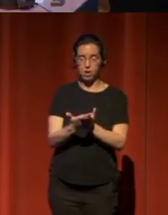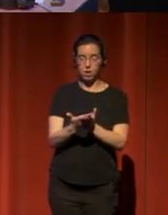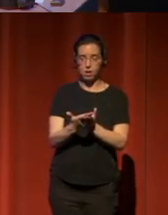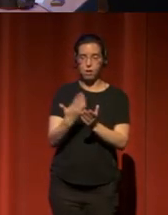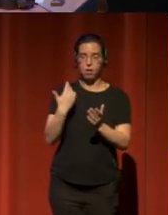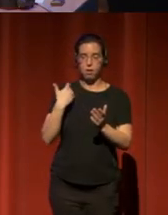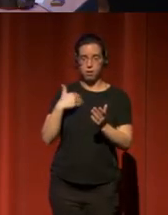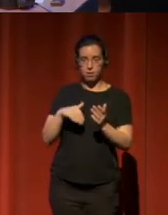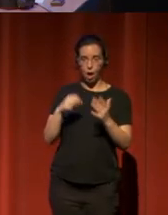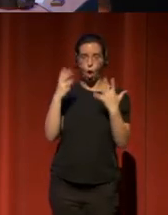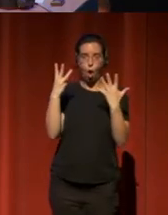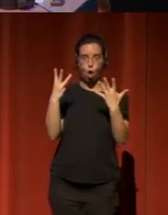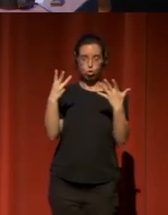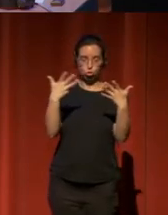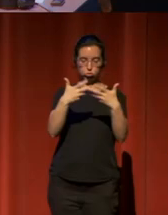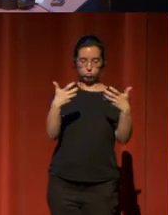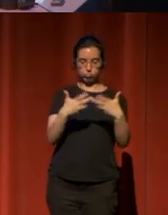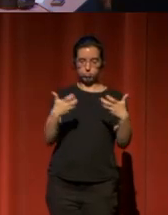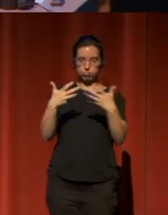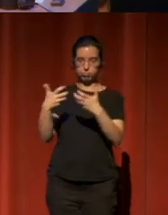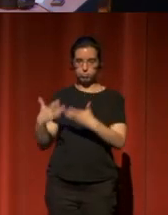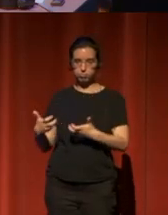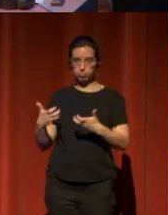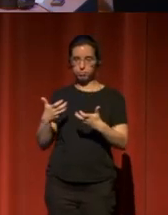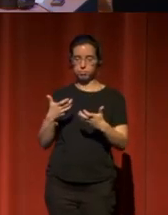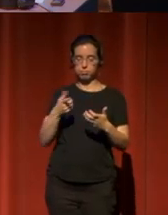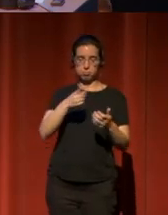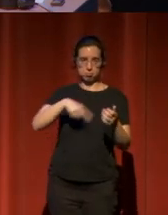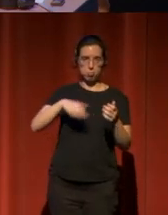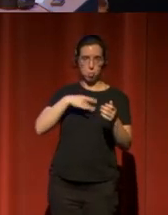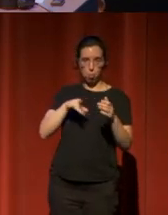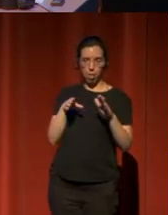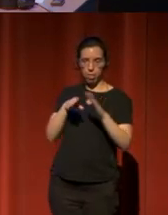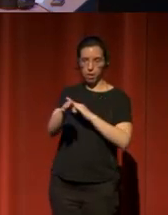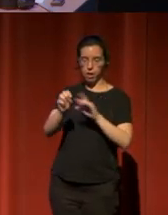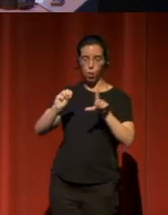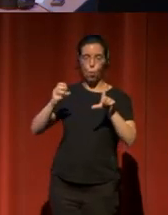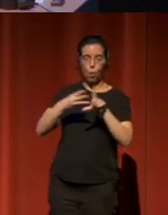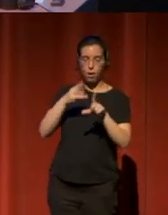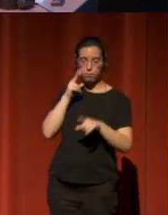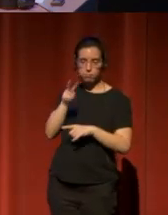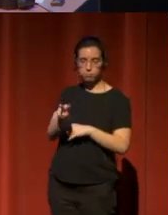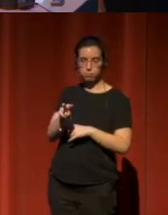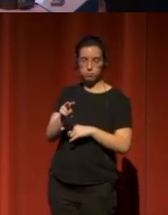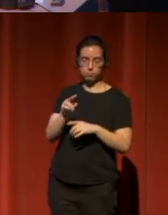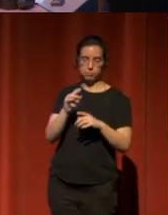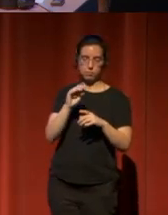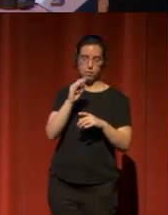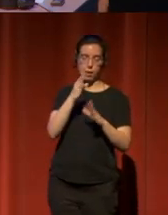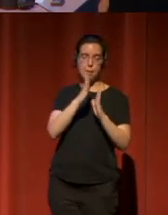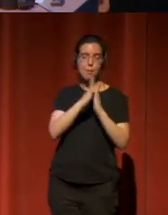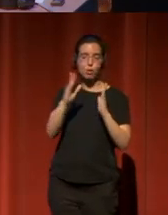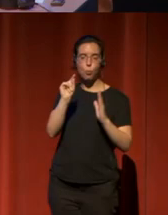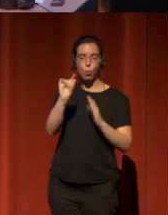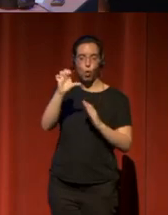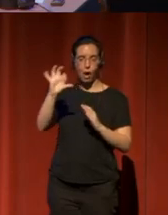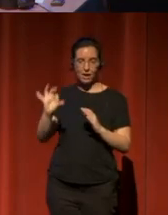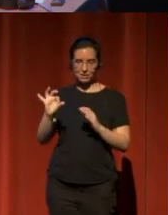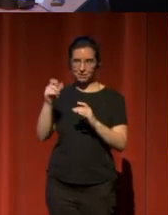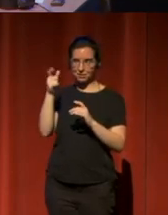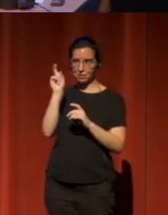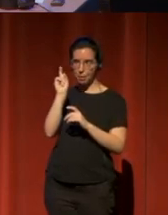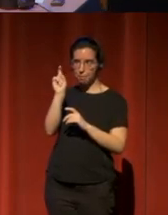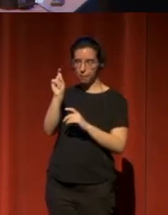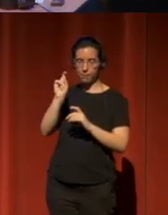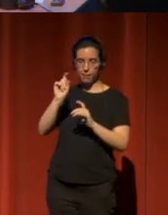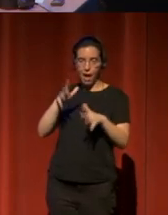existen ocho textos que están accesibles a través de la web de lasbibliotecarios.es en la pestaña Actualidad, pero